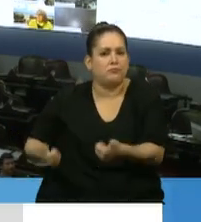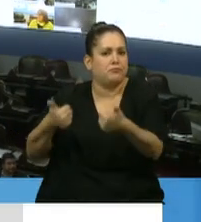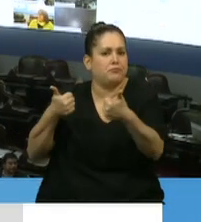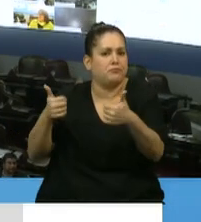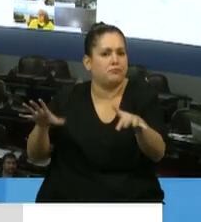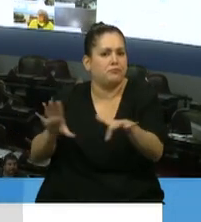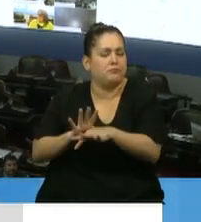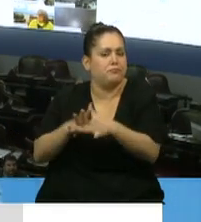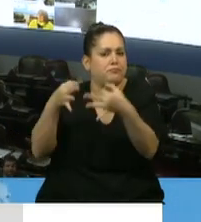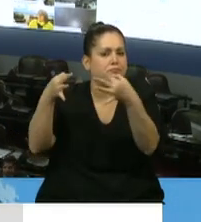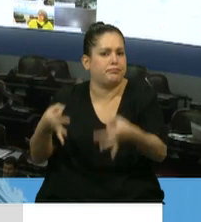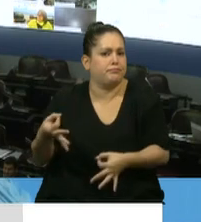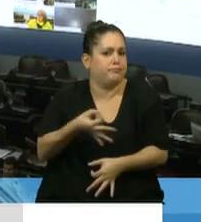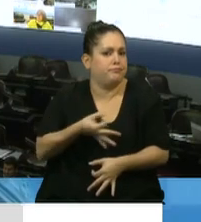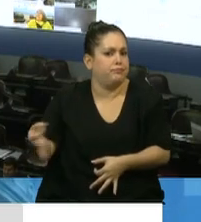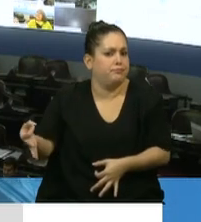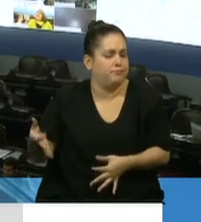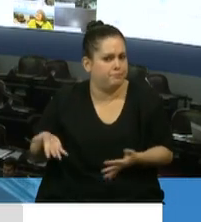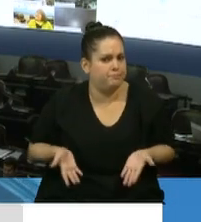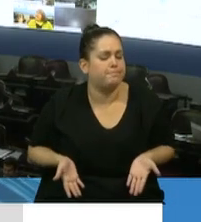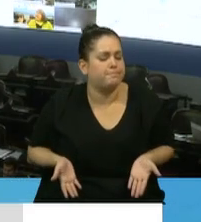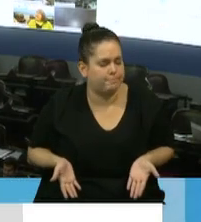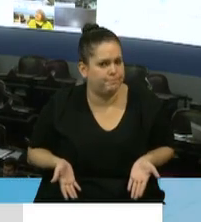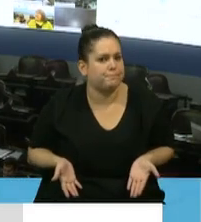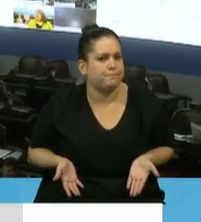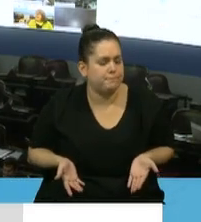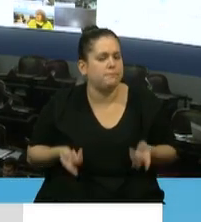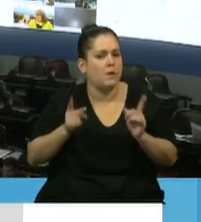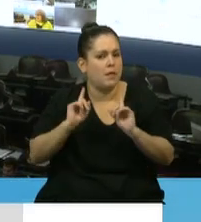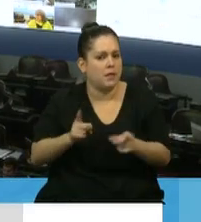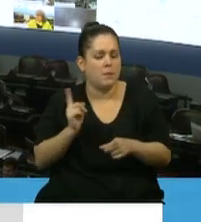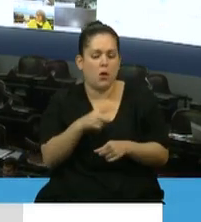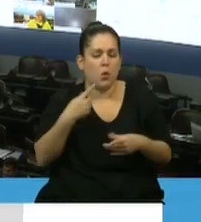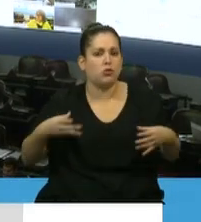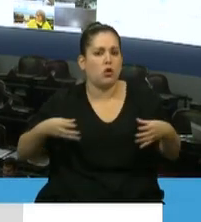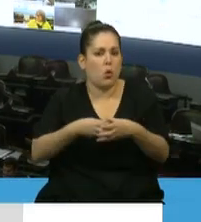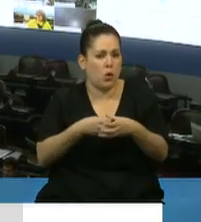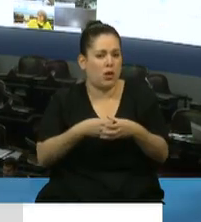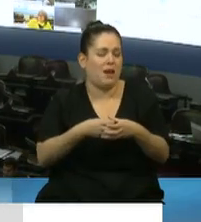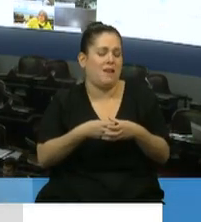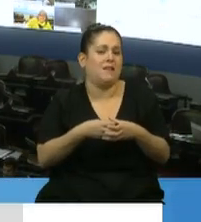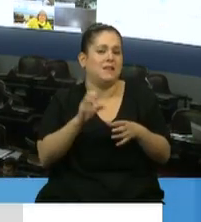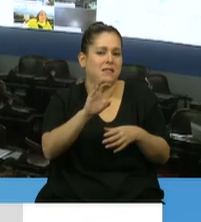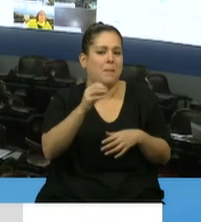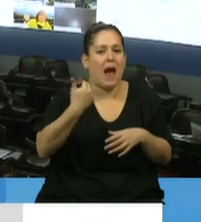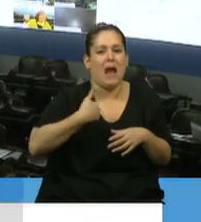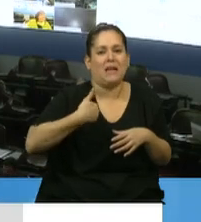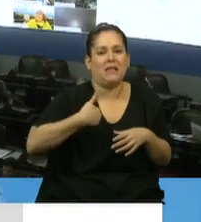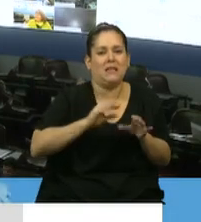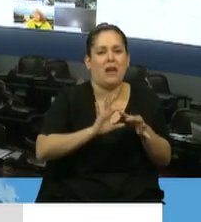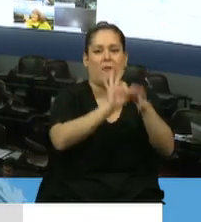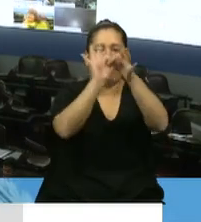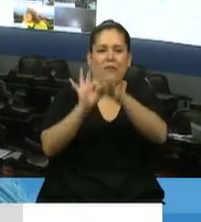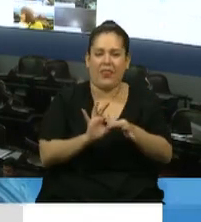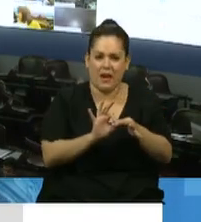Nacional. Y hemos acompañado, también hemos sacado nuestro interbloque Argentina Federal. Hemos sacado